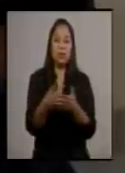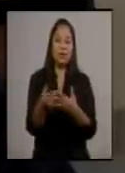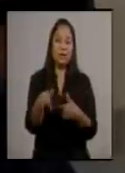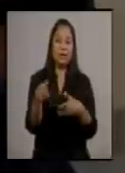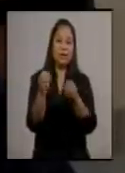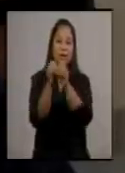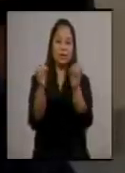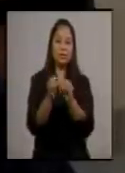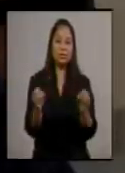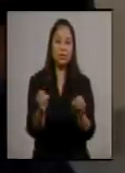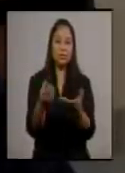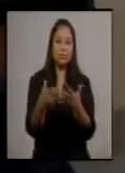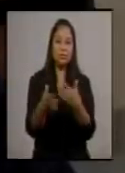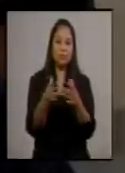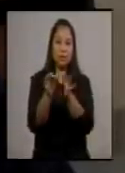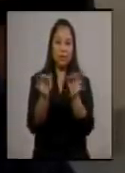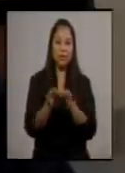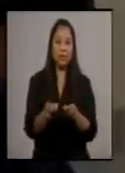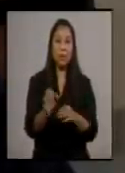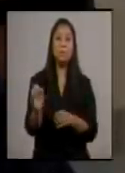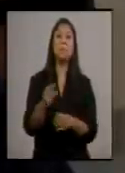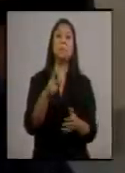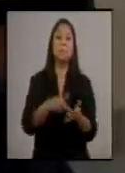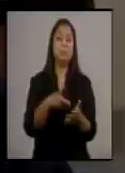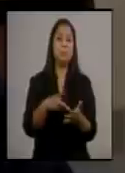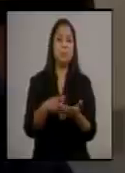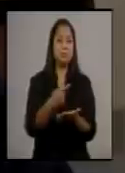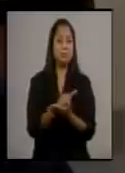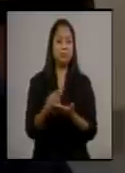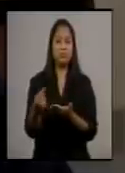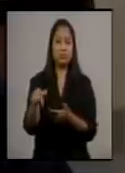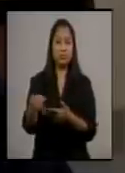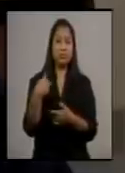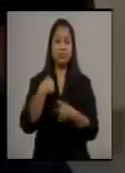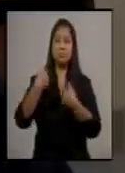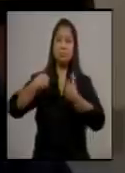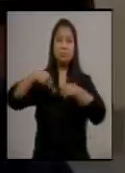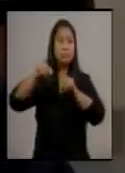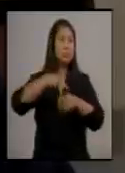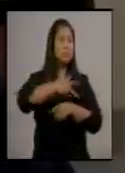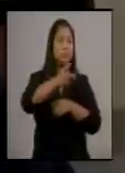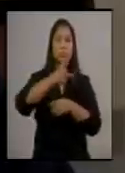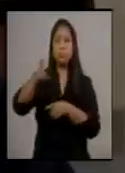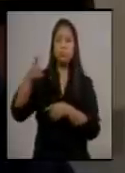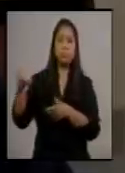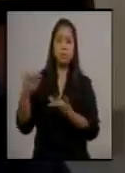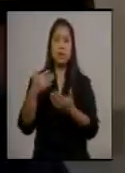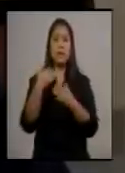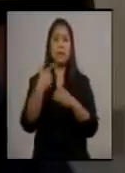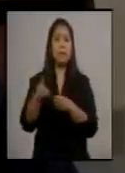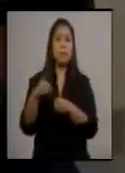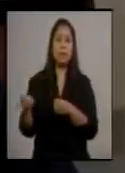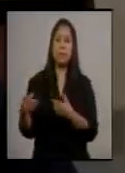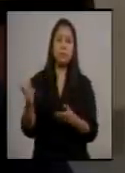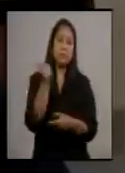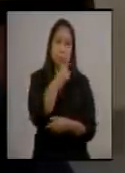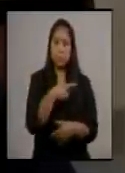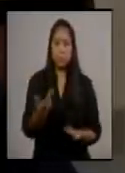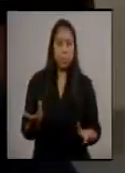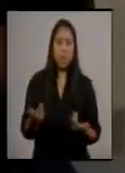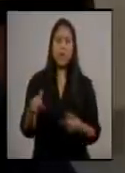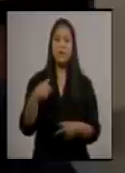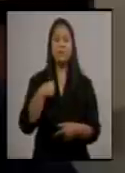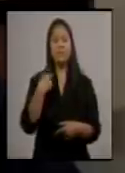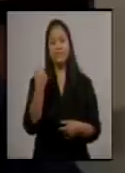Extrañando que por primera semana y muchas semanas no fui al interior del país. Me juro que me hizo falta entrar en